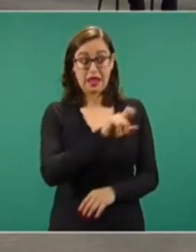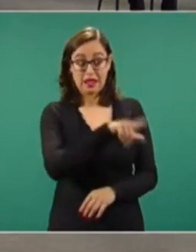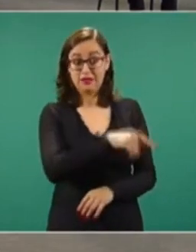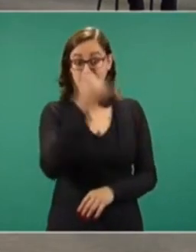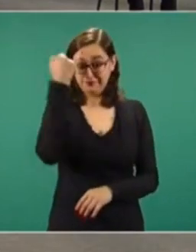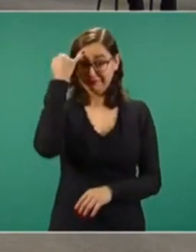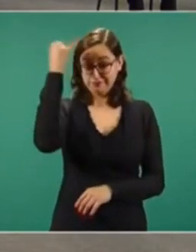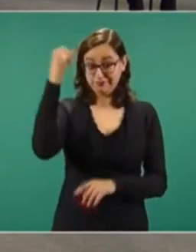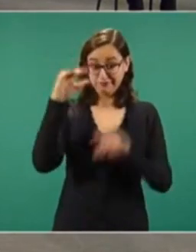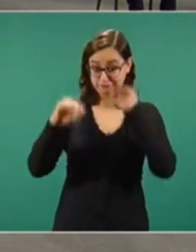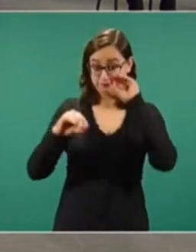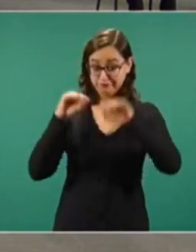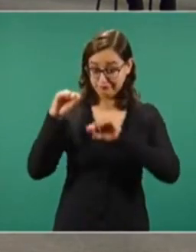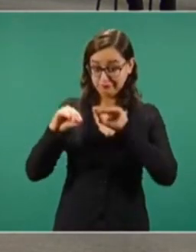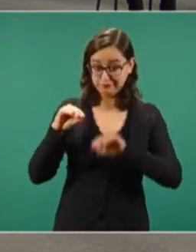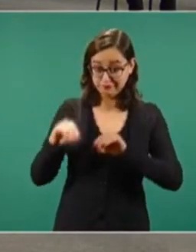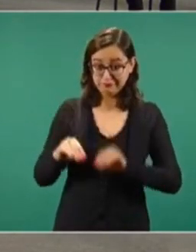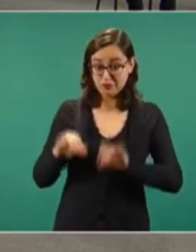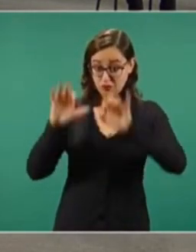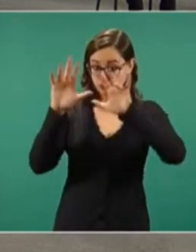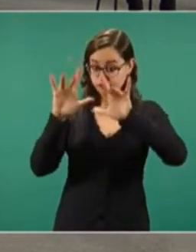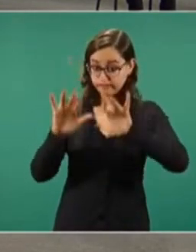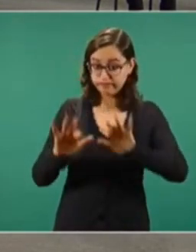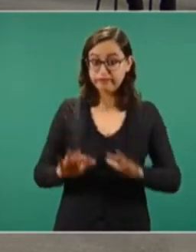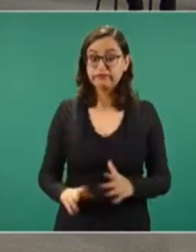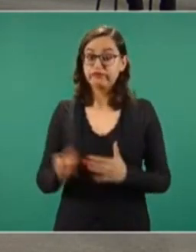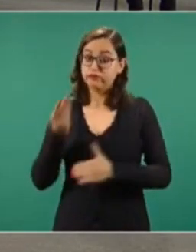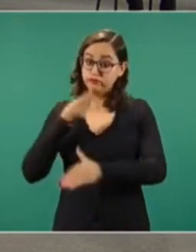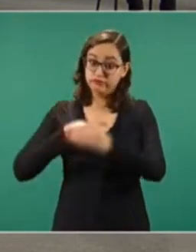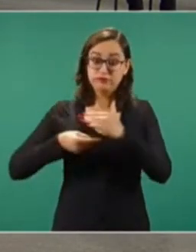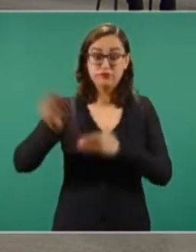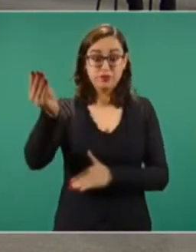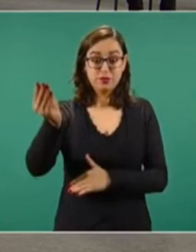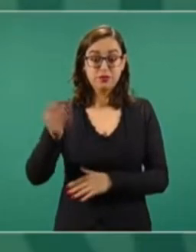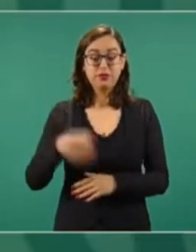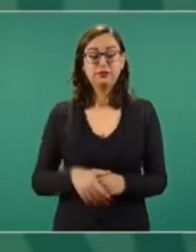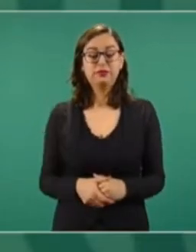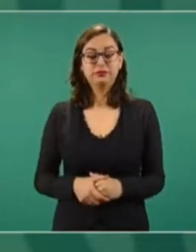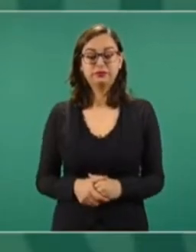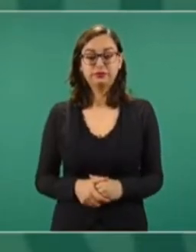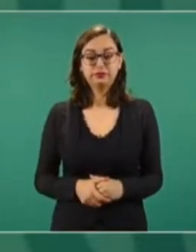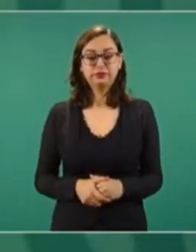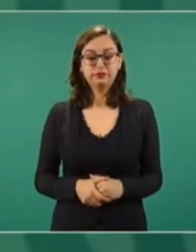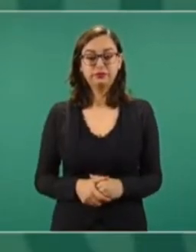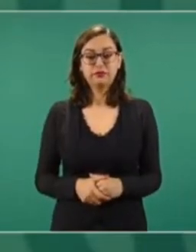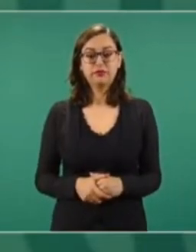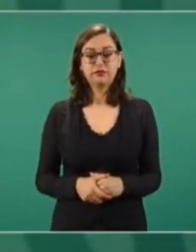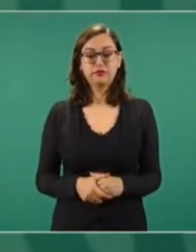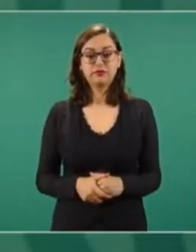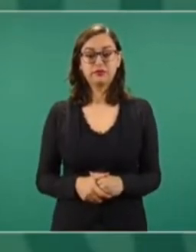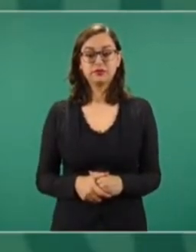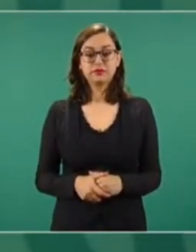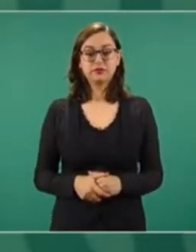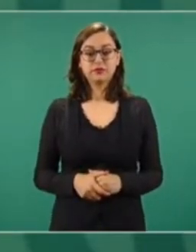elaborada por Julio Sherry. Lo mismo,